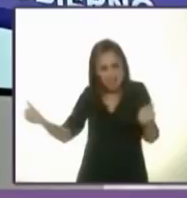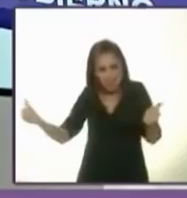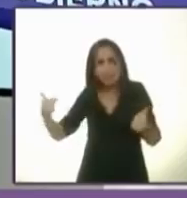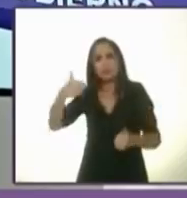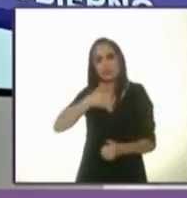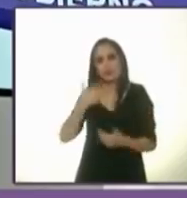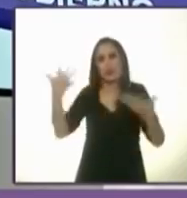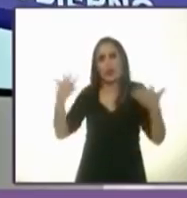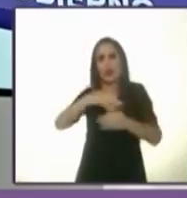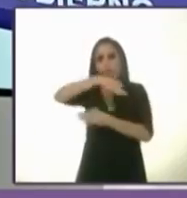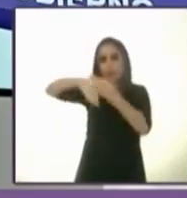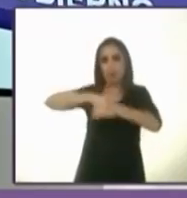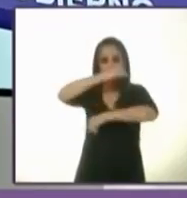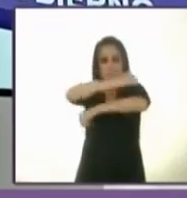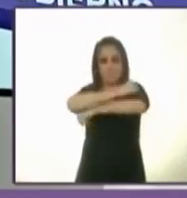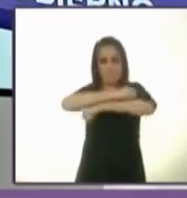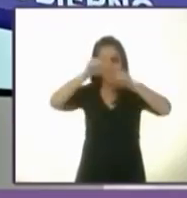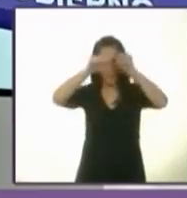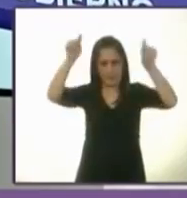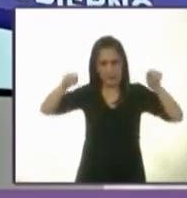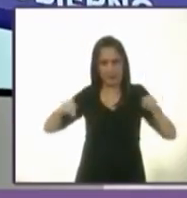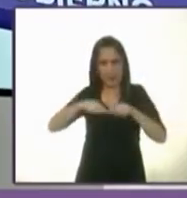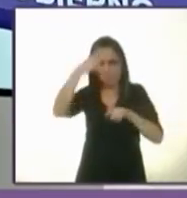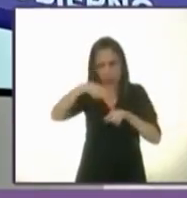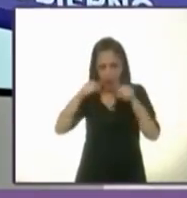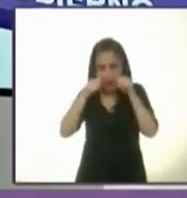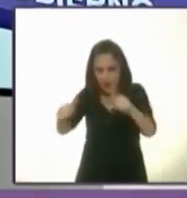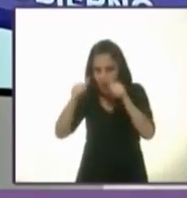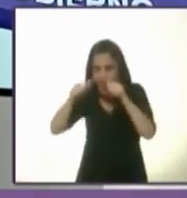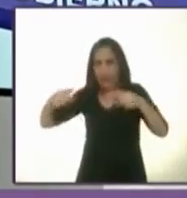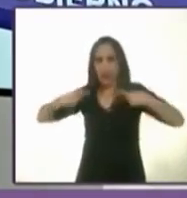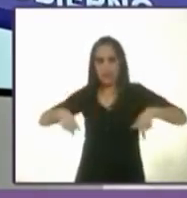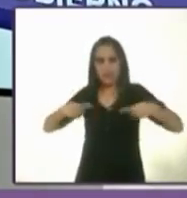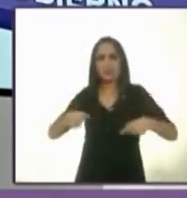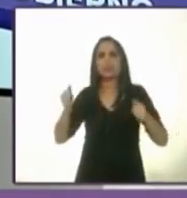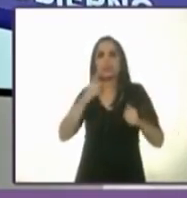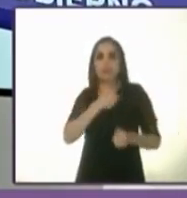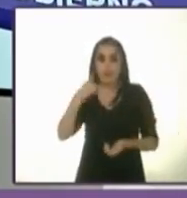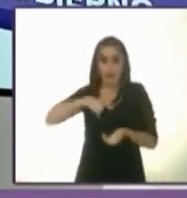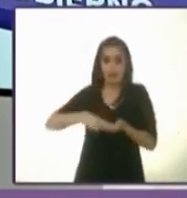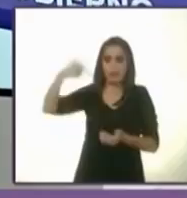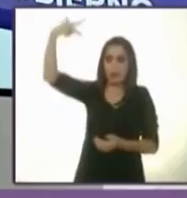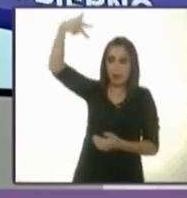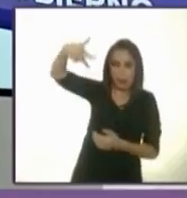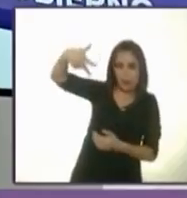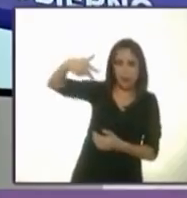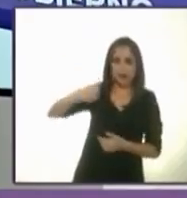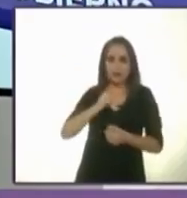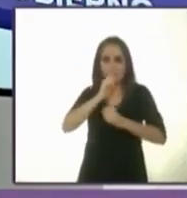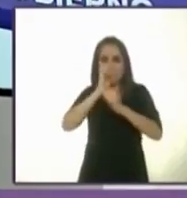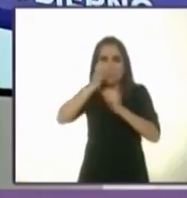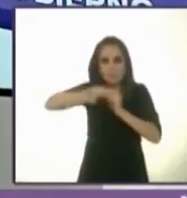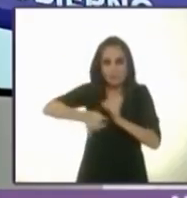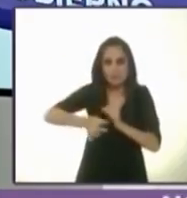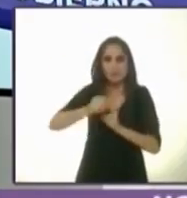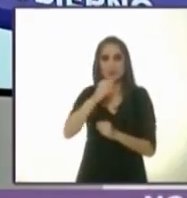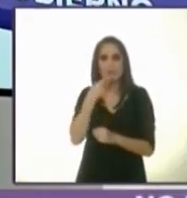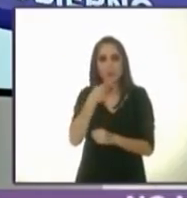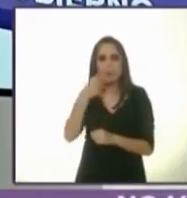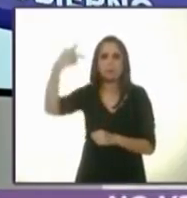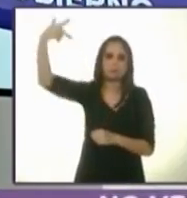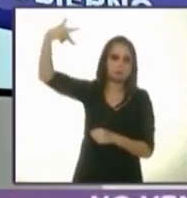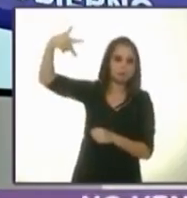todas las ventanillas de atención al público con cámaras y micrófonos para que pueda servir de evidencia a cualquier